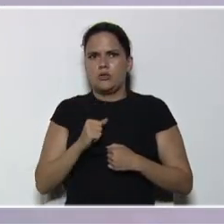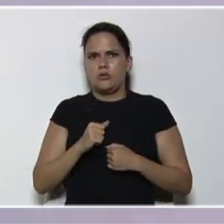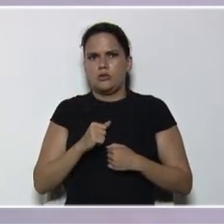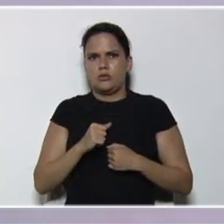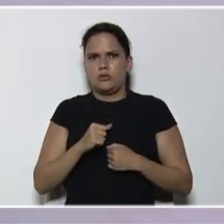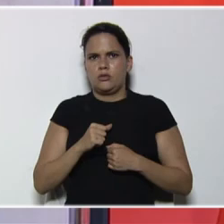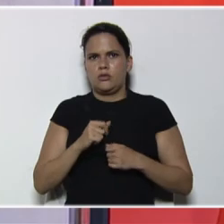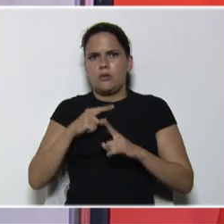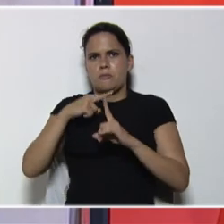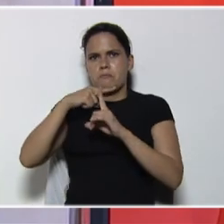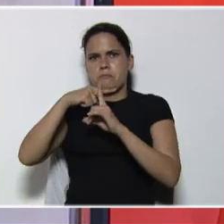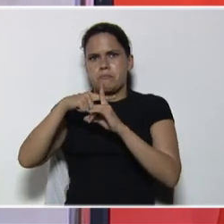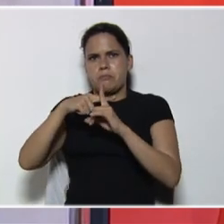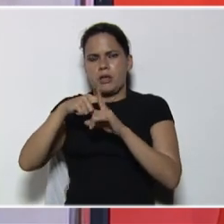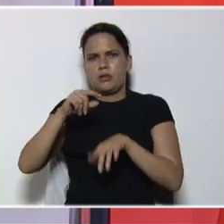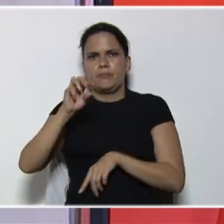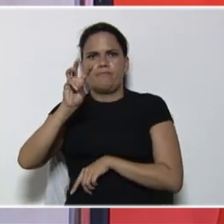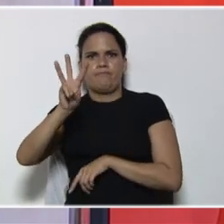35.